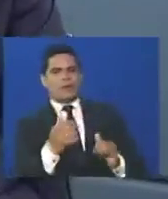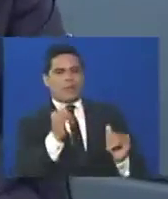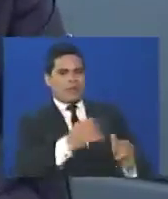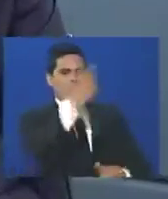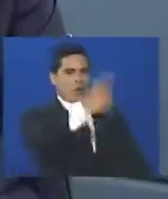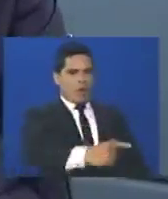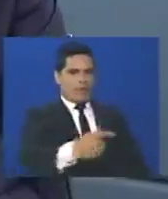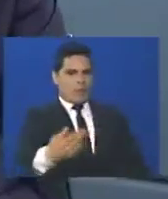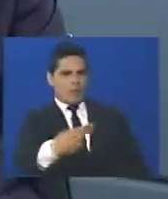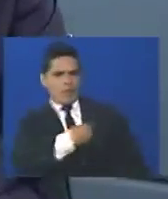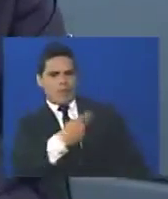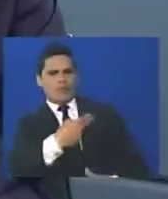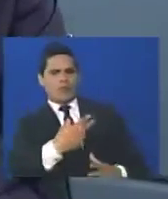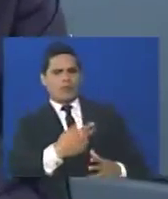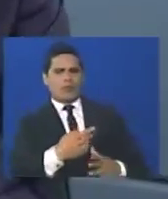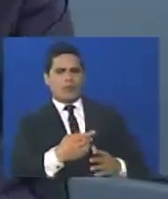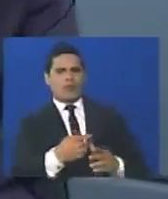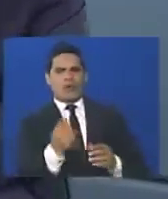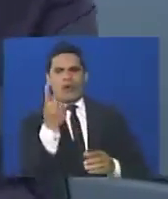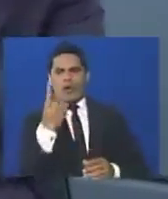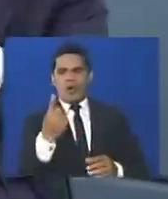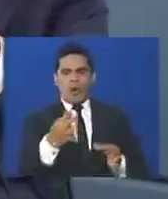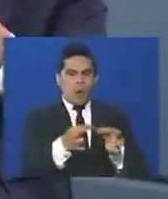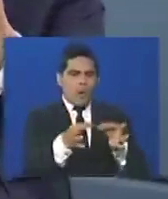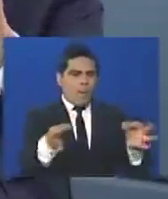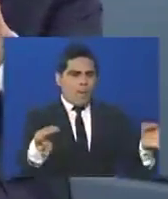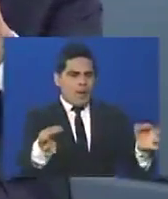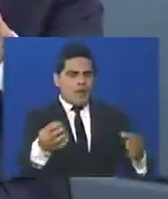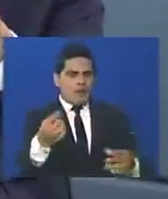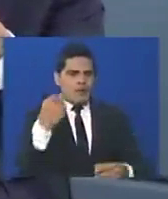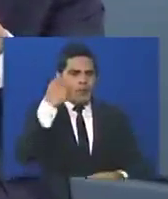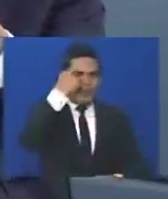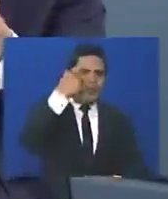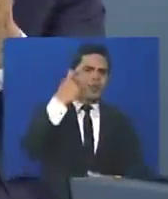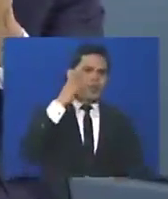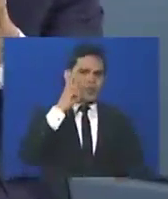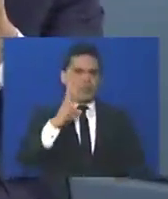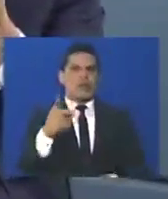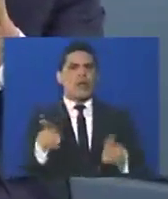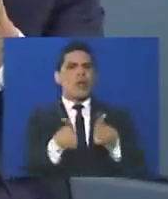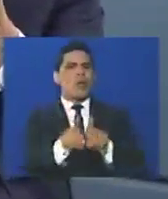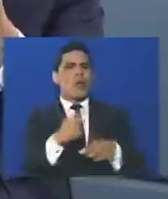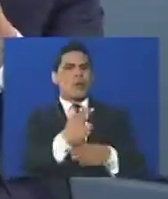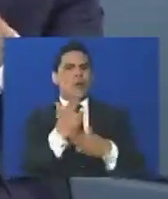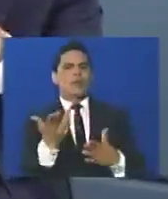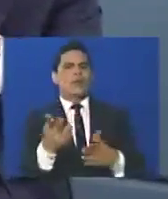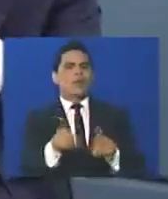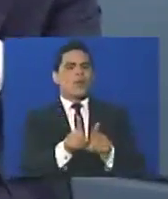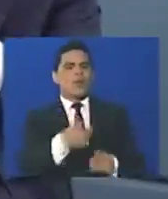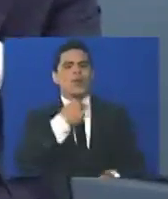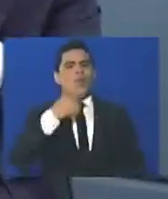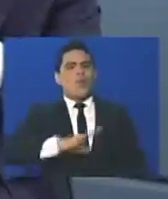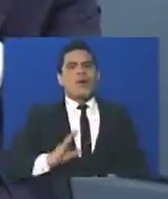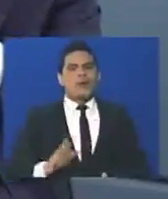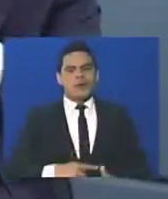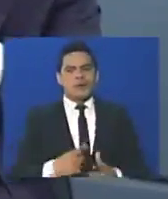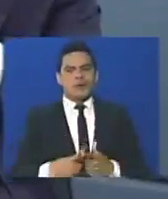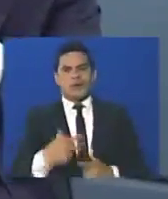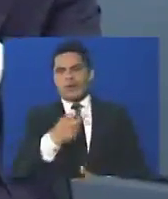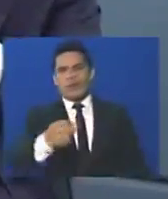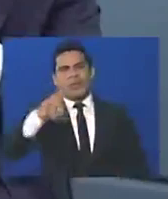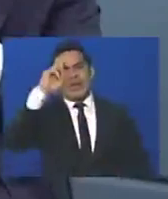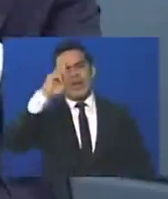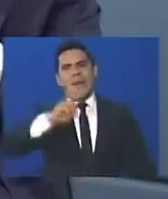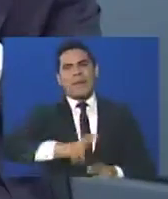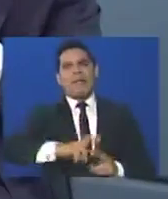a un metro o a medio metro de la cara de alguien porque ahí ejerce el efecto de una bala cualquiera. Entonces, las violaciones a los